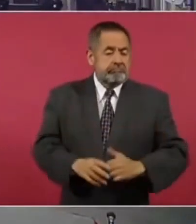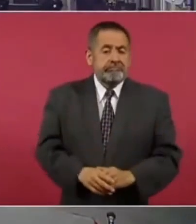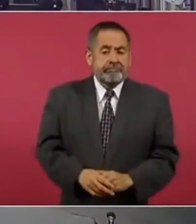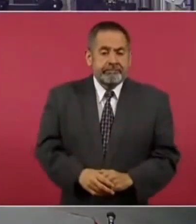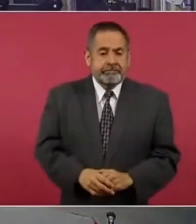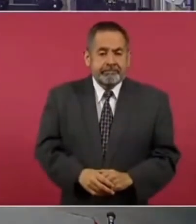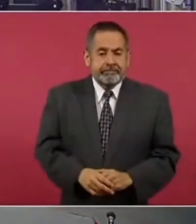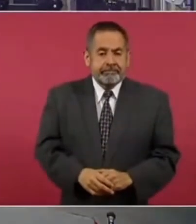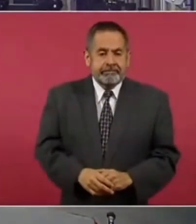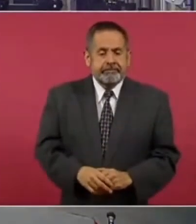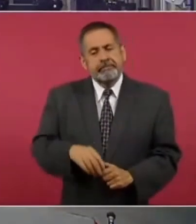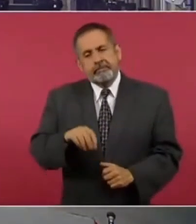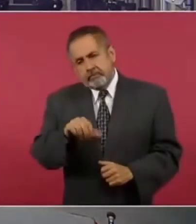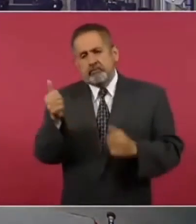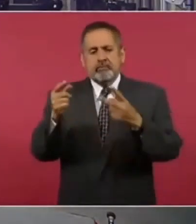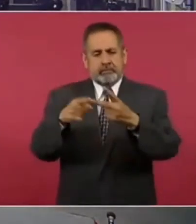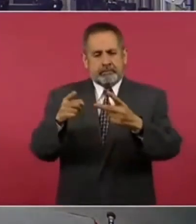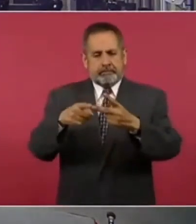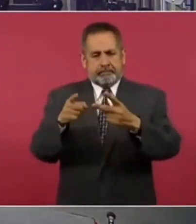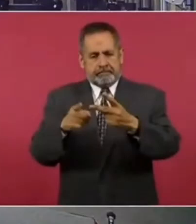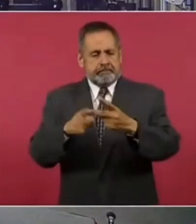¿qué otra cosa se puede hacer